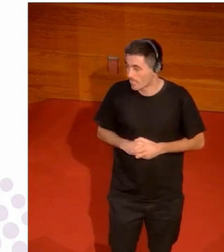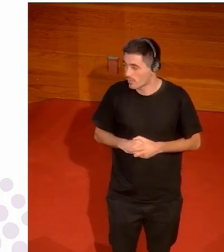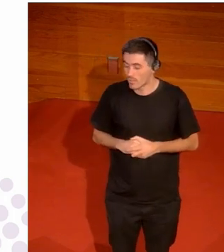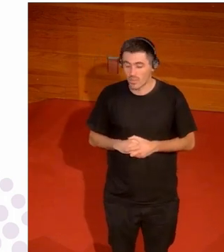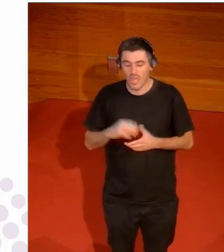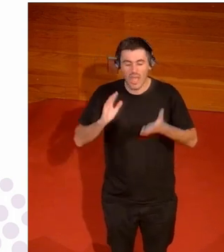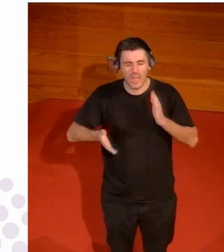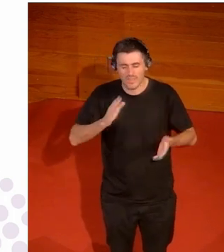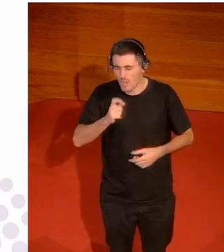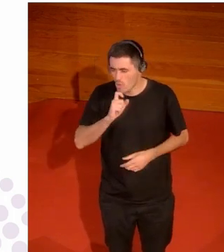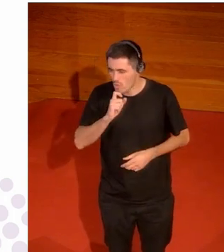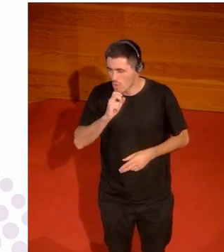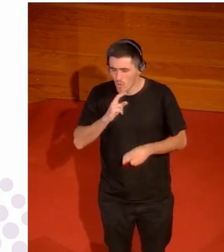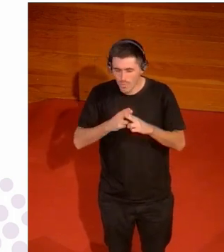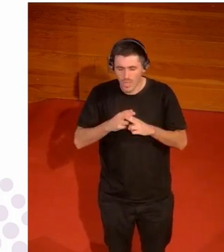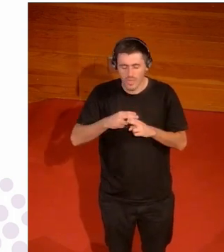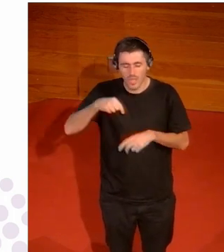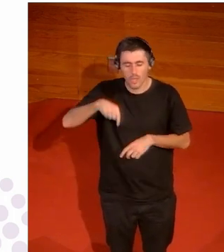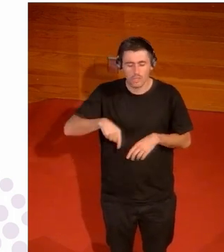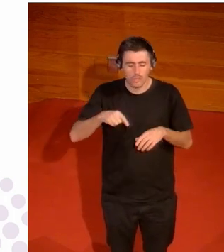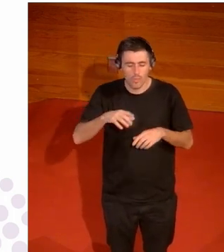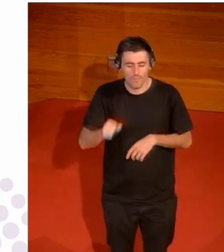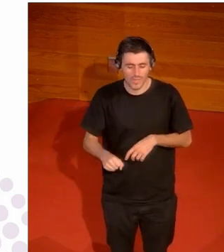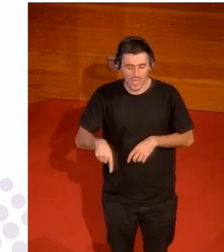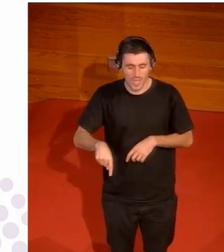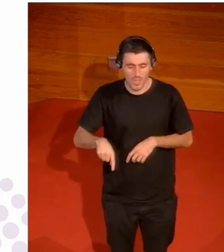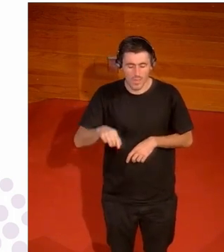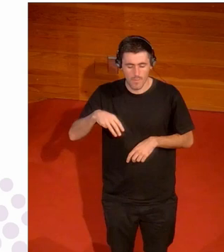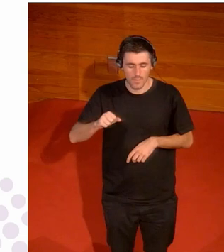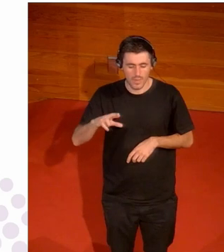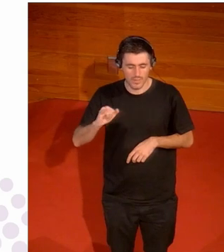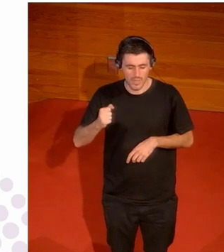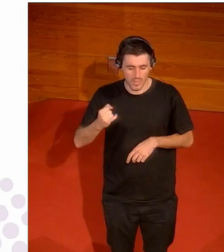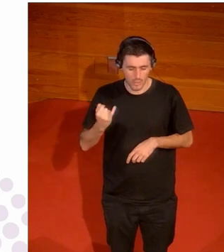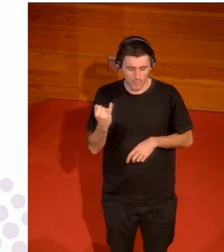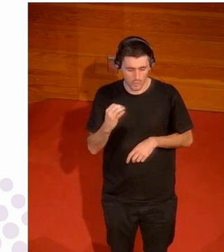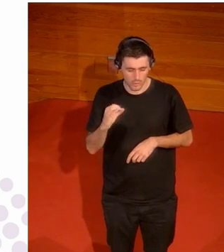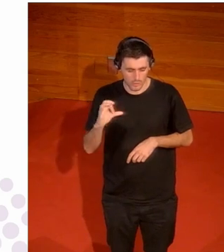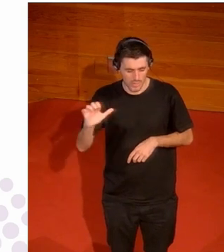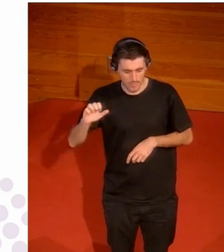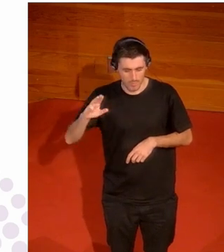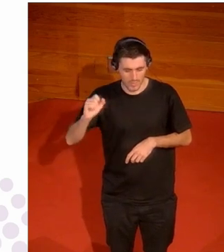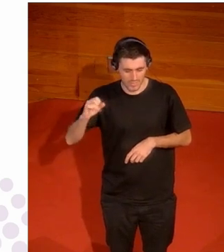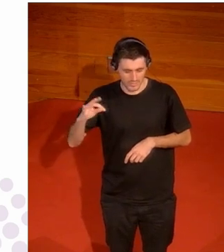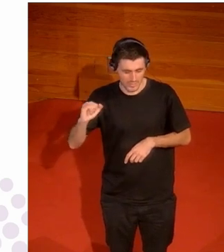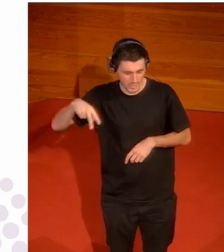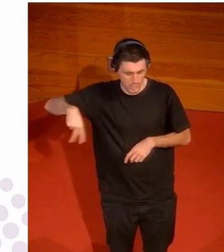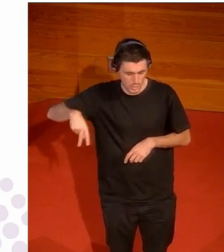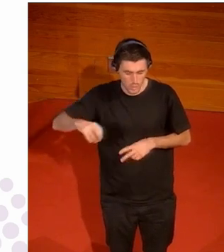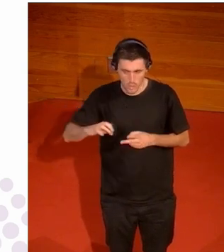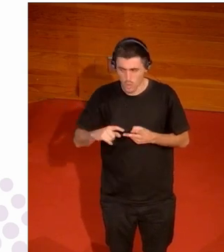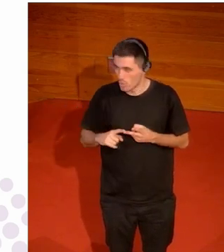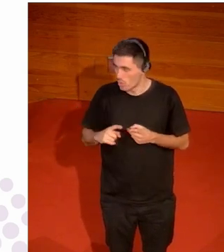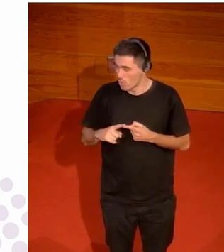la atleta la atleta de Sudáfrica a María José Patiño en España en los años 80 también que era una atleta y